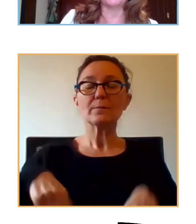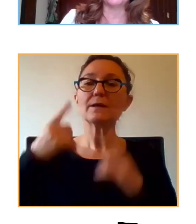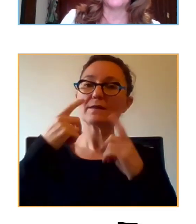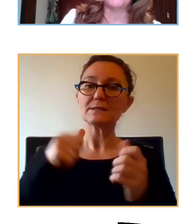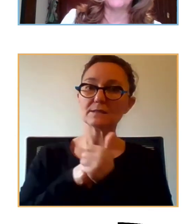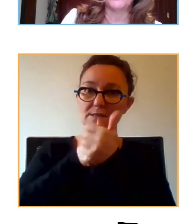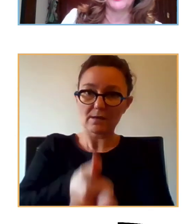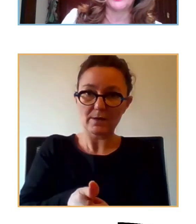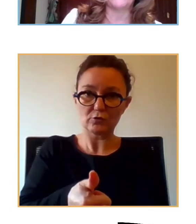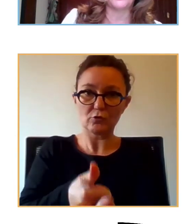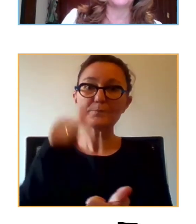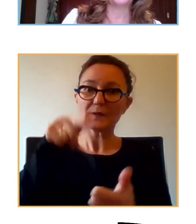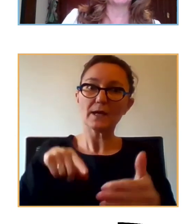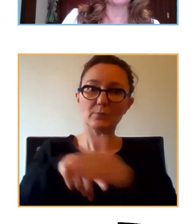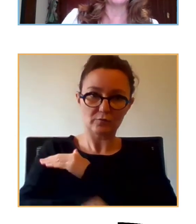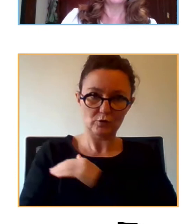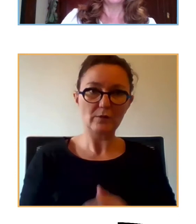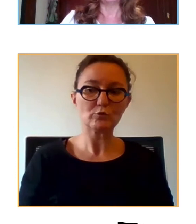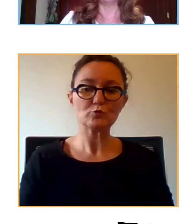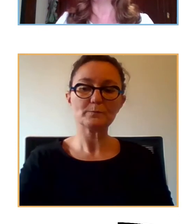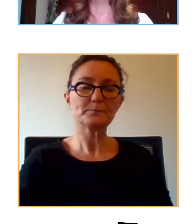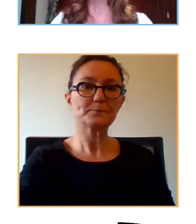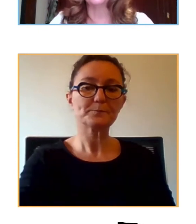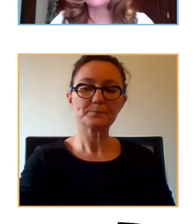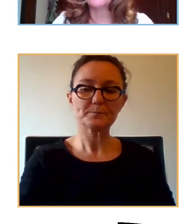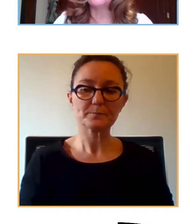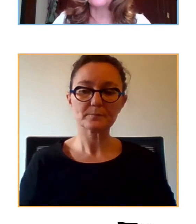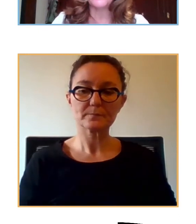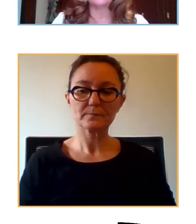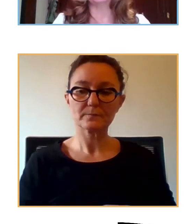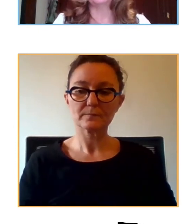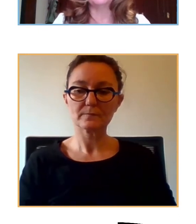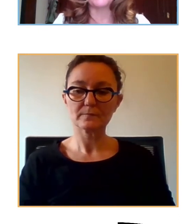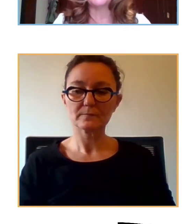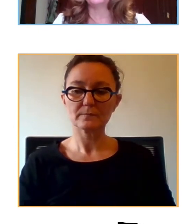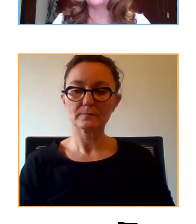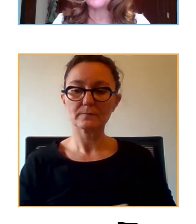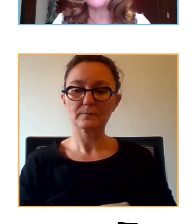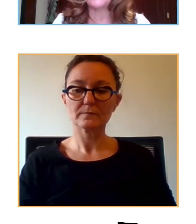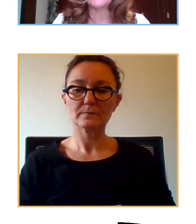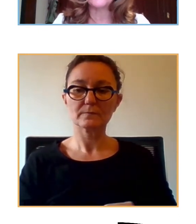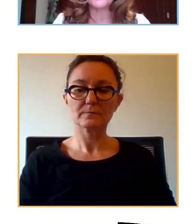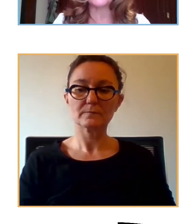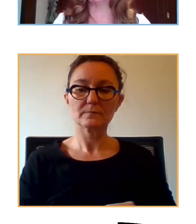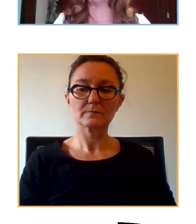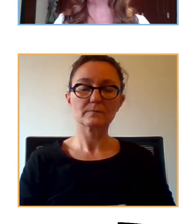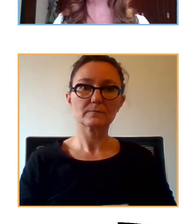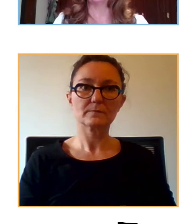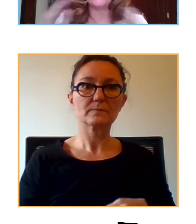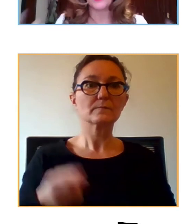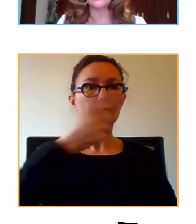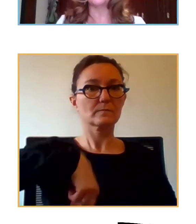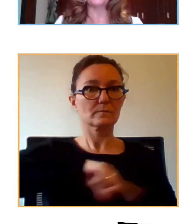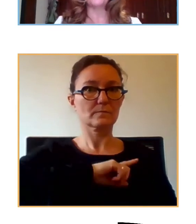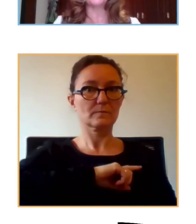en el que vamos a profundizar ahora. Bien, desde la acción tutorial, partiendo de que hacemos esta actuación